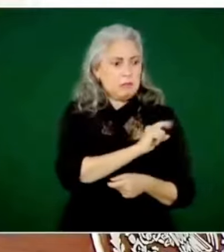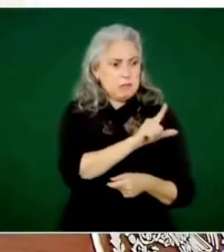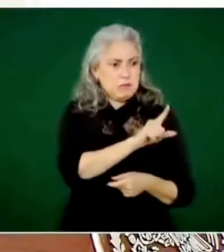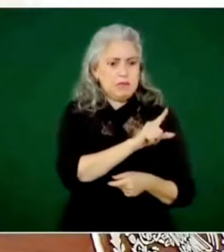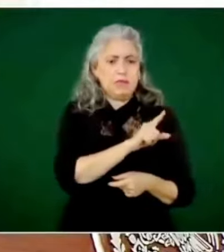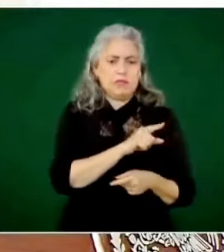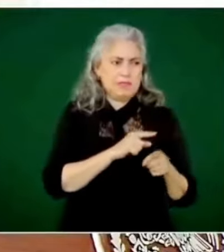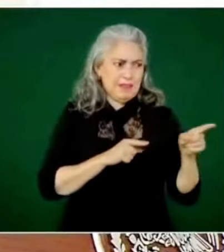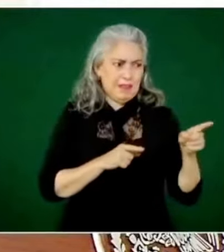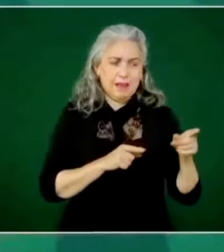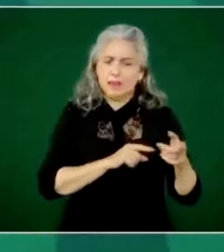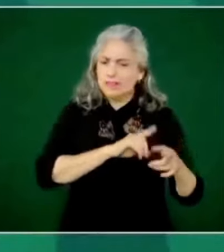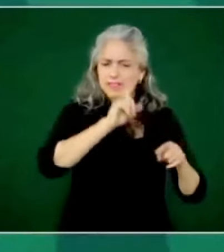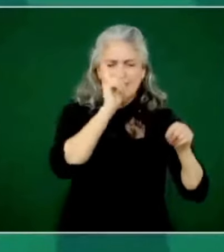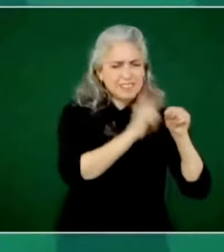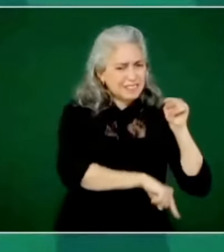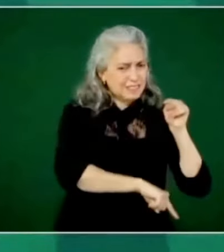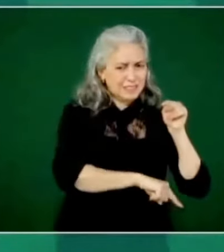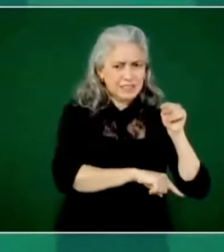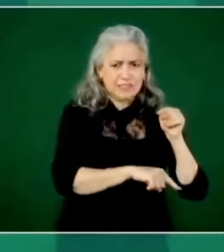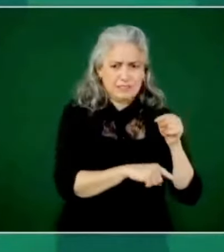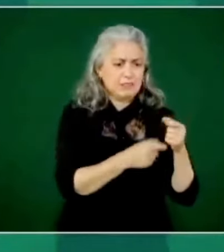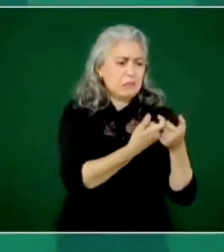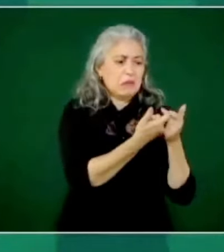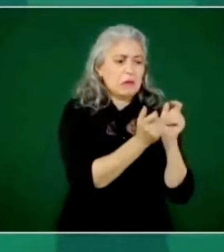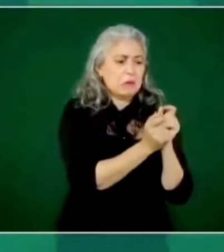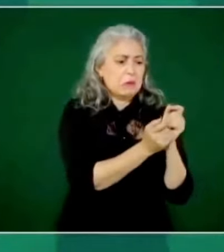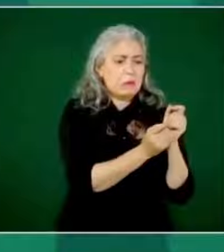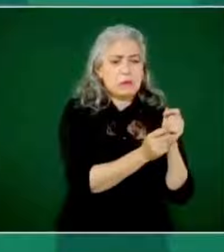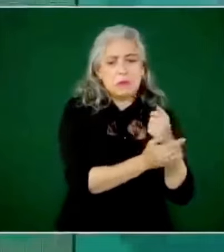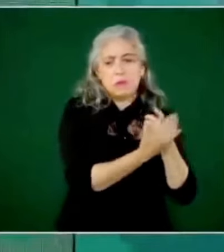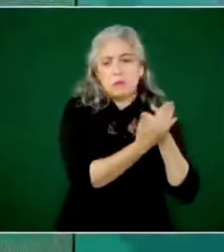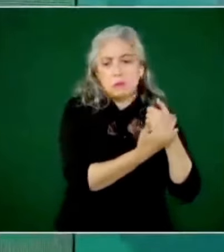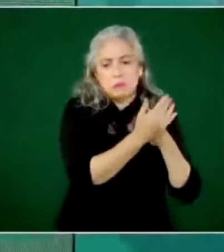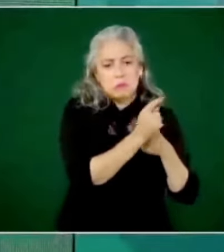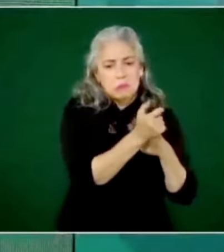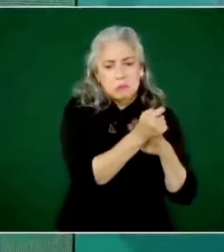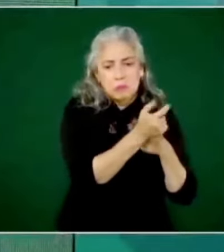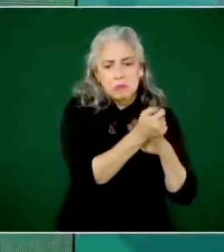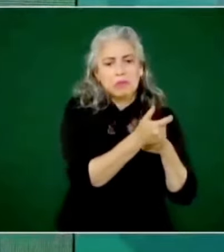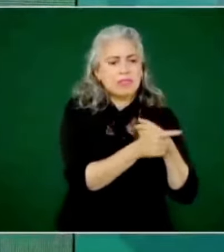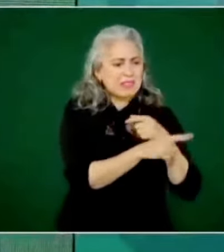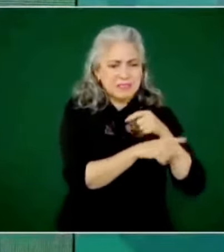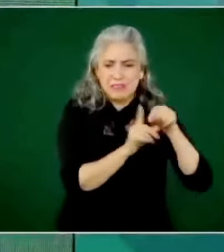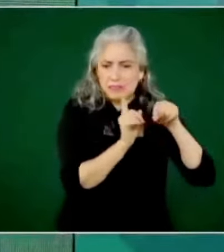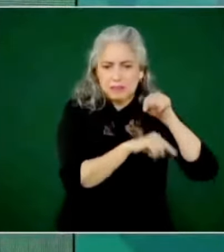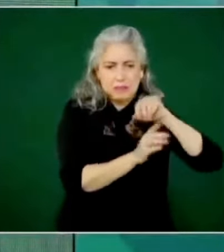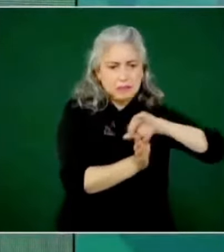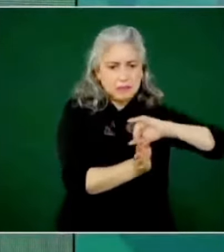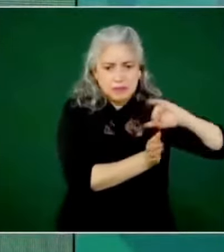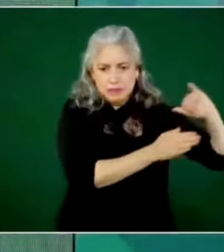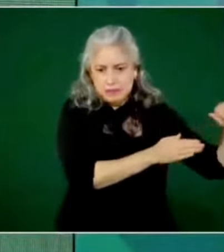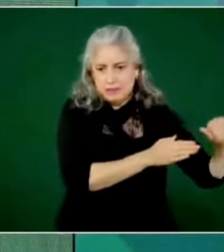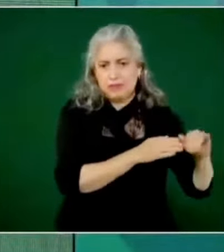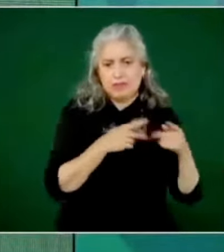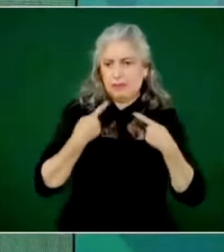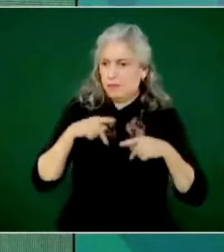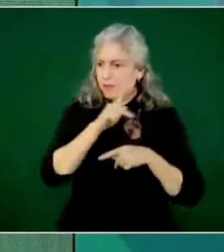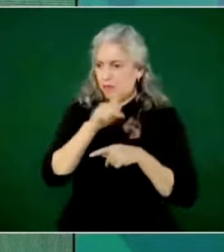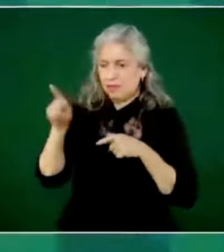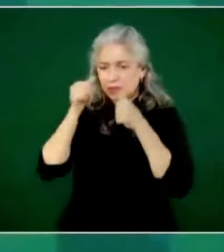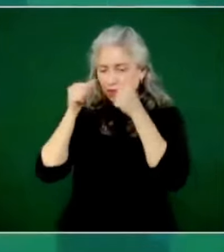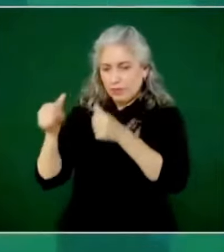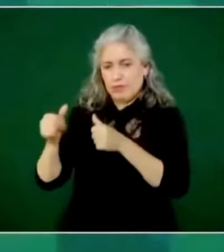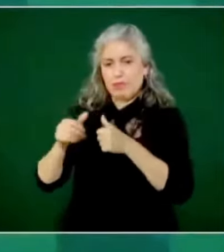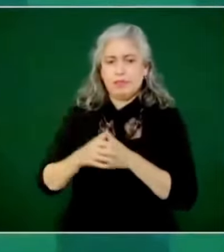minoría prepotente y conservadora. Con esta firme convicción, en plena